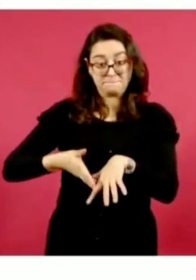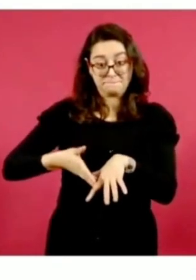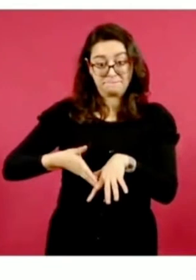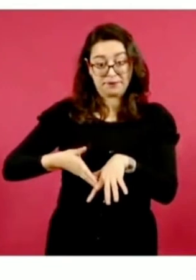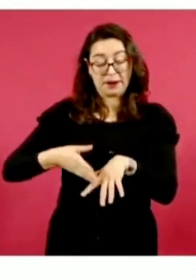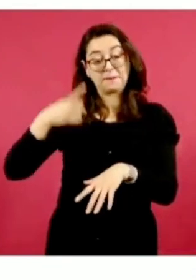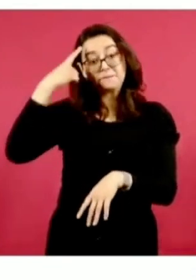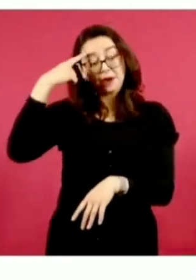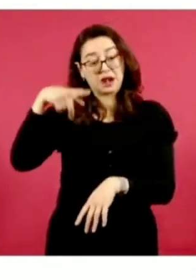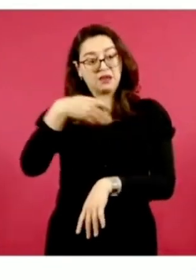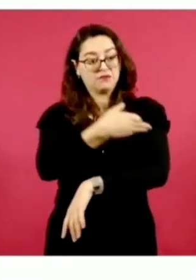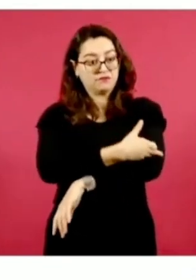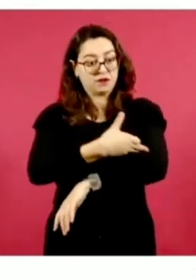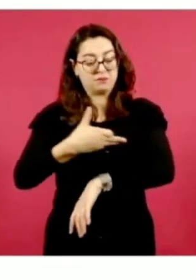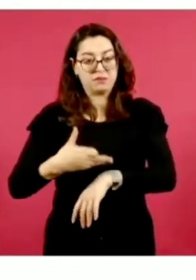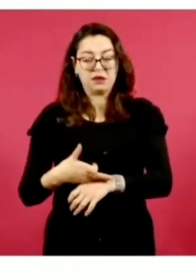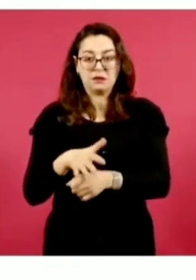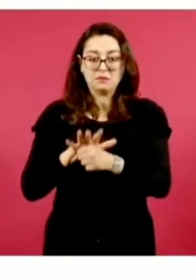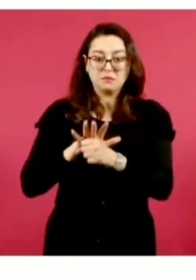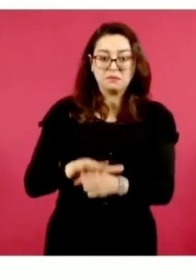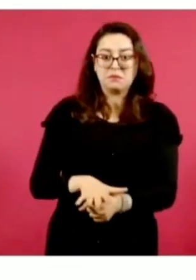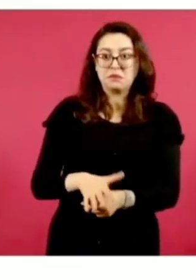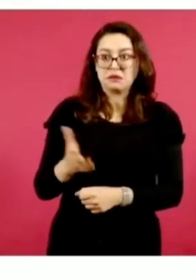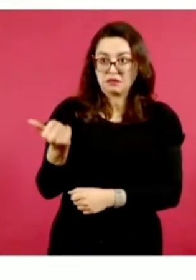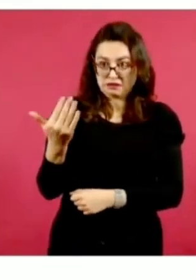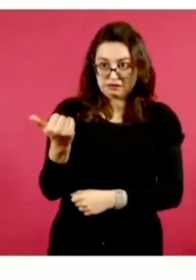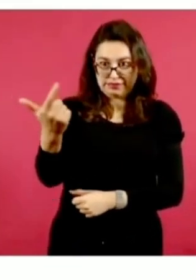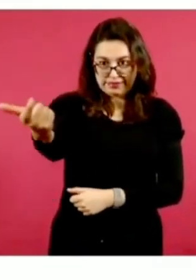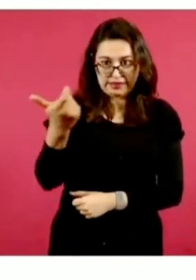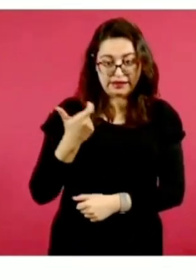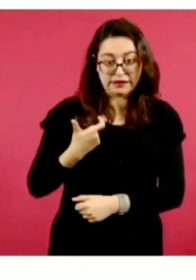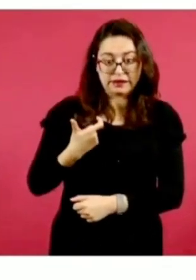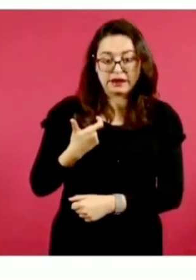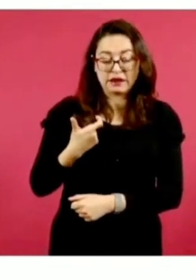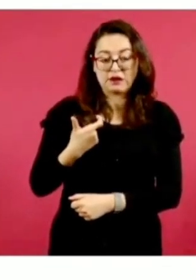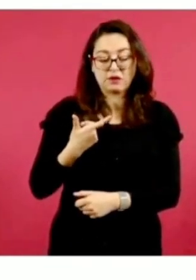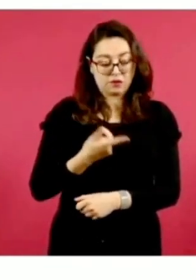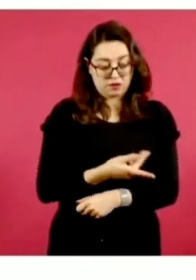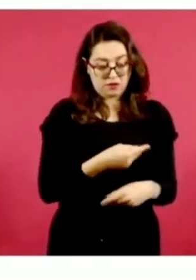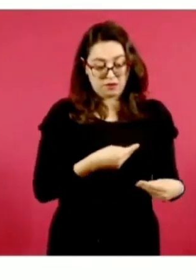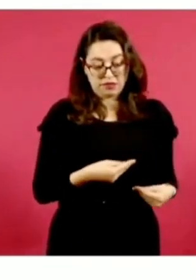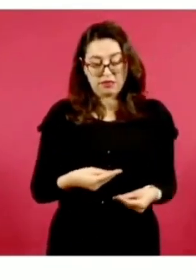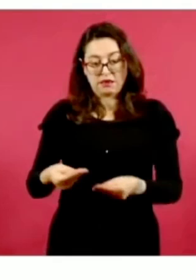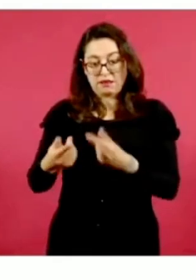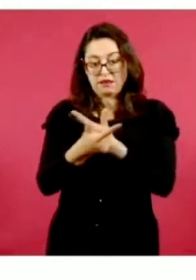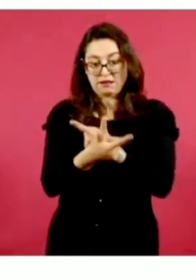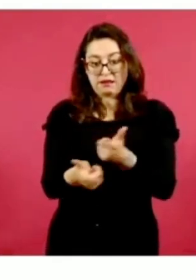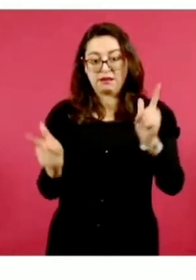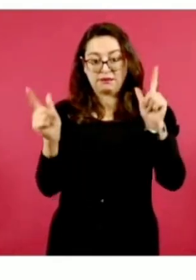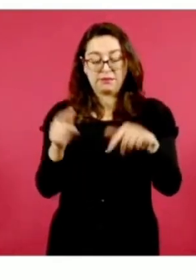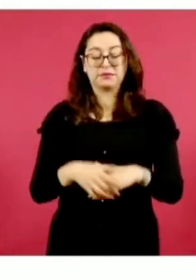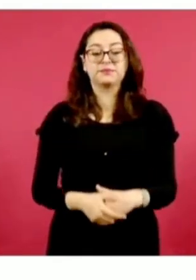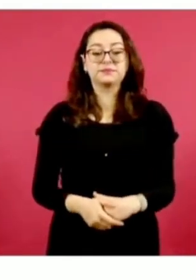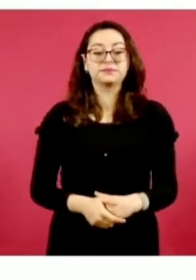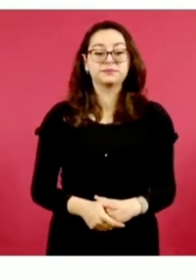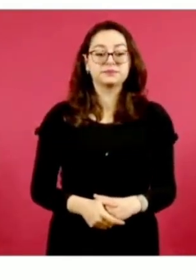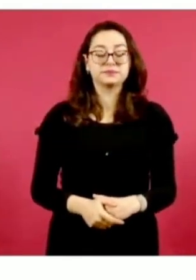a su familia y lograron una rápida entrega de dinero a cambio de su liberación. Adelante.